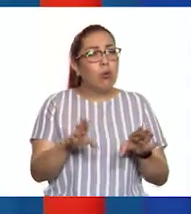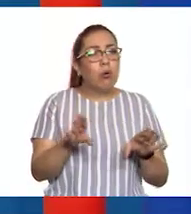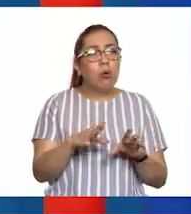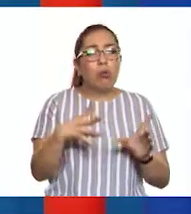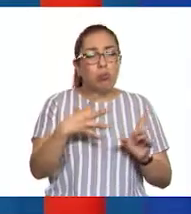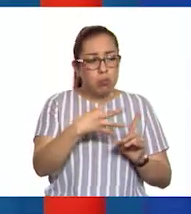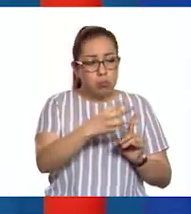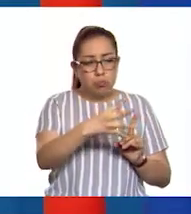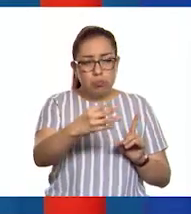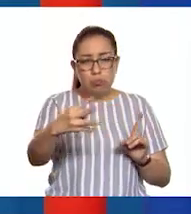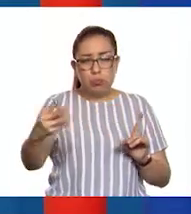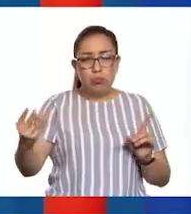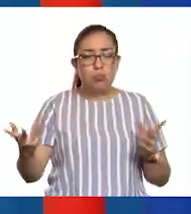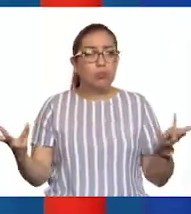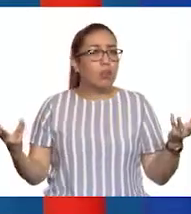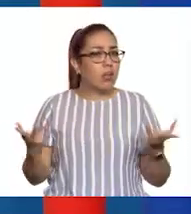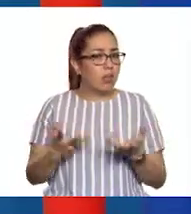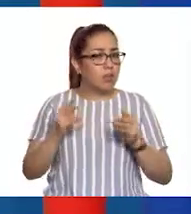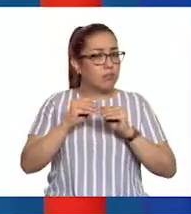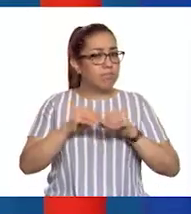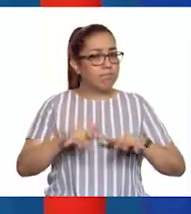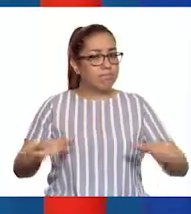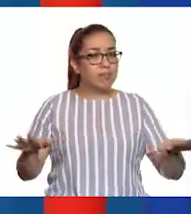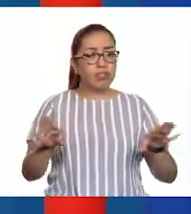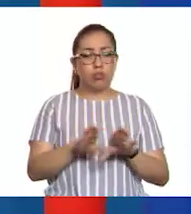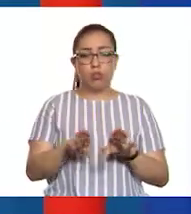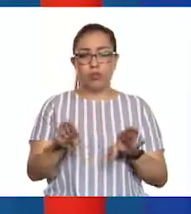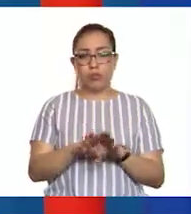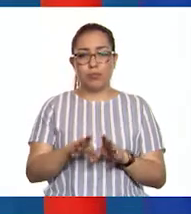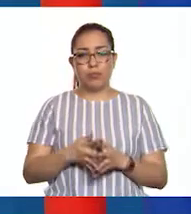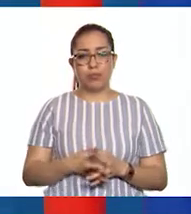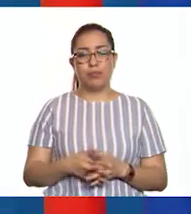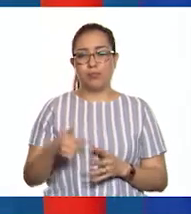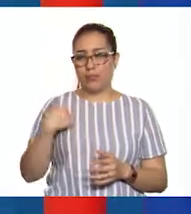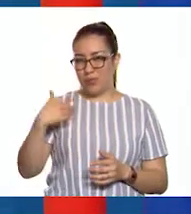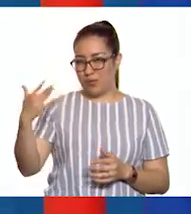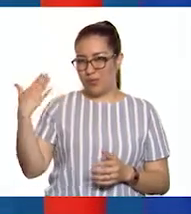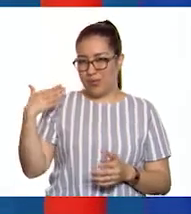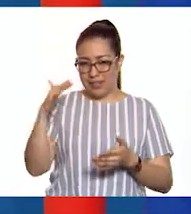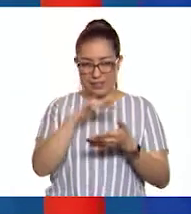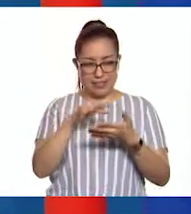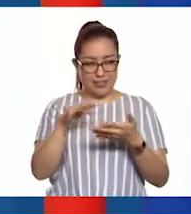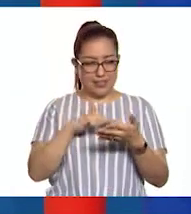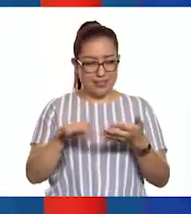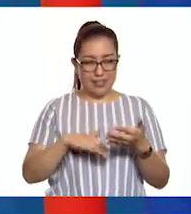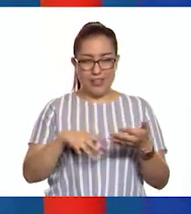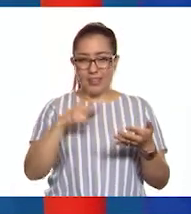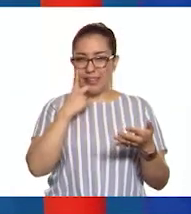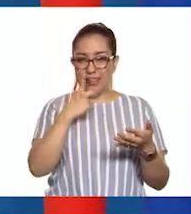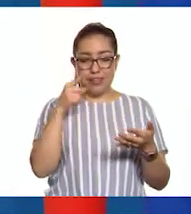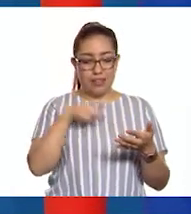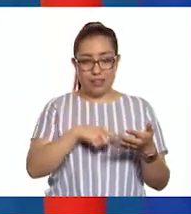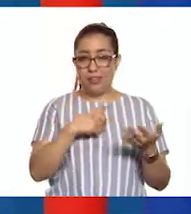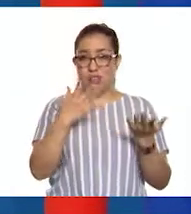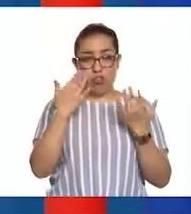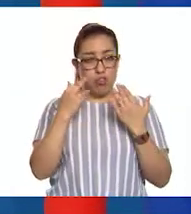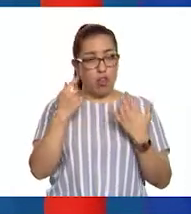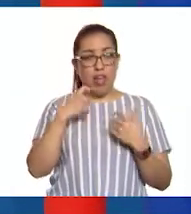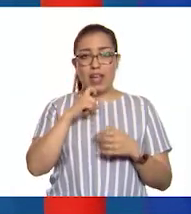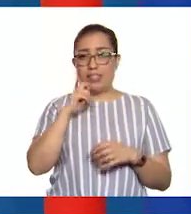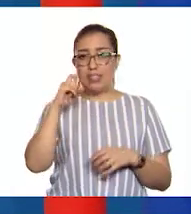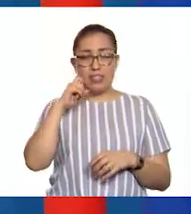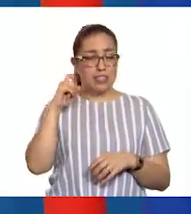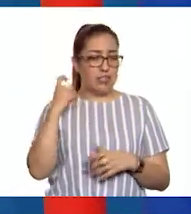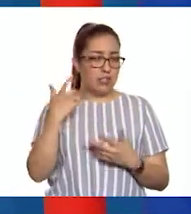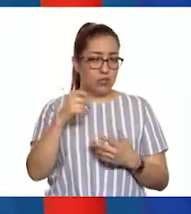maestro, mientras buscaba información en el celular, leí que, bueno, su forma de reproducción es asexual, sexual y